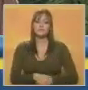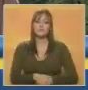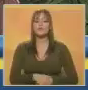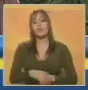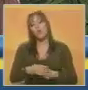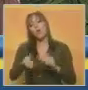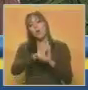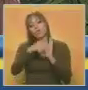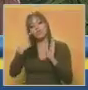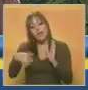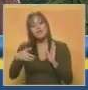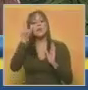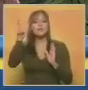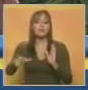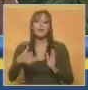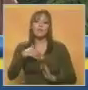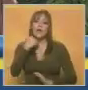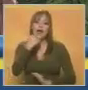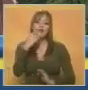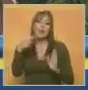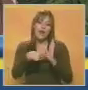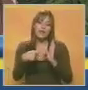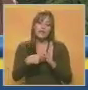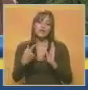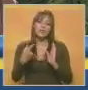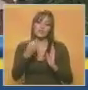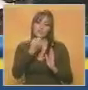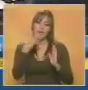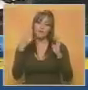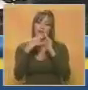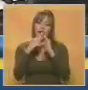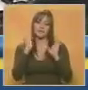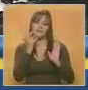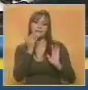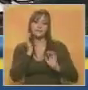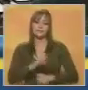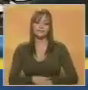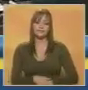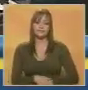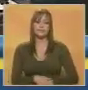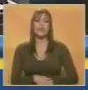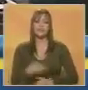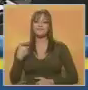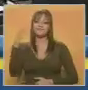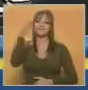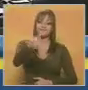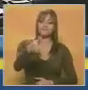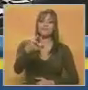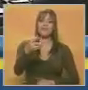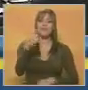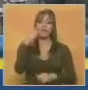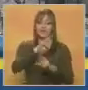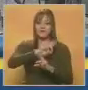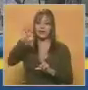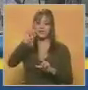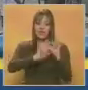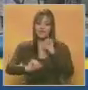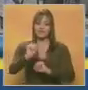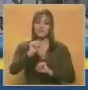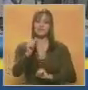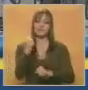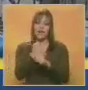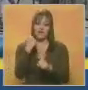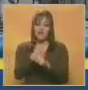el derecho que tienen todos los venezolanos a tener una vivienda digna. A este evento asistió el presidente de la Red por la Defensa del Trabajo, la Propiedad y la